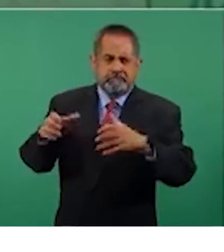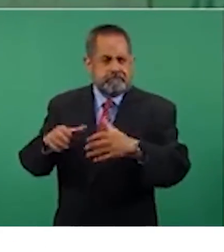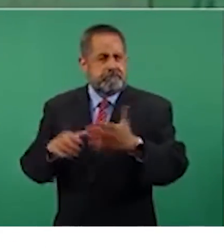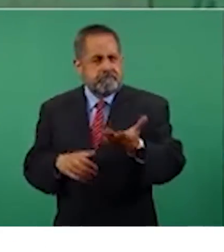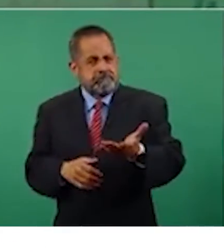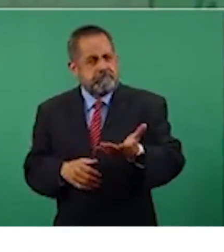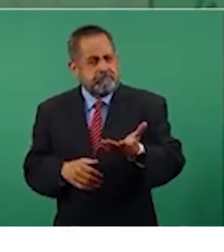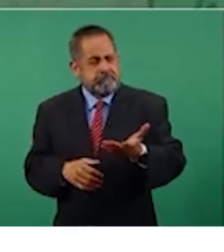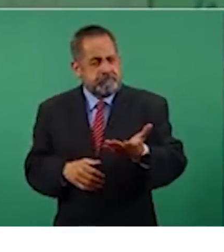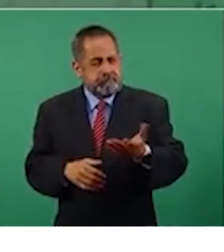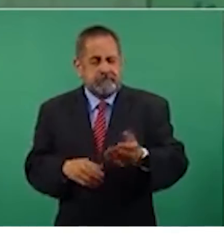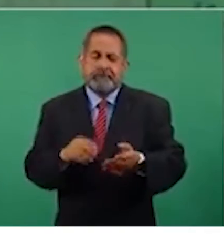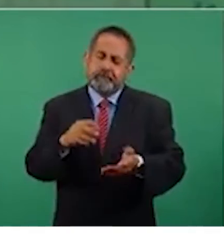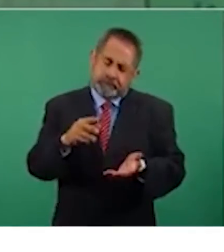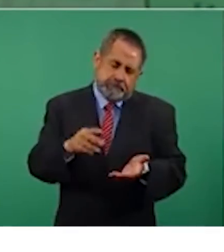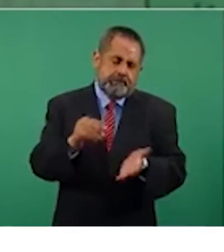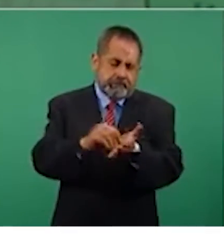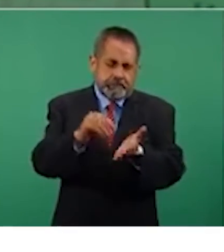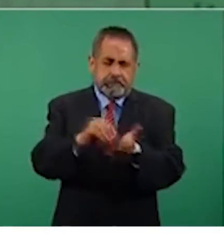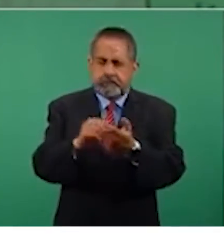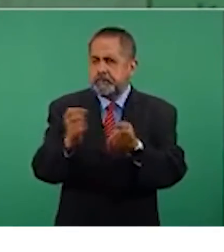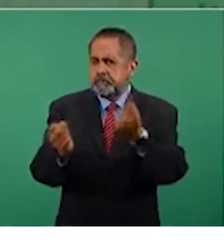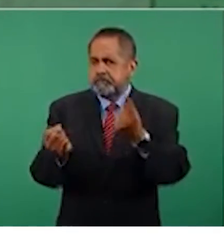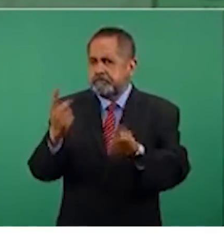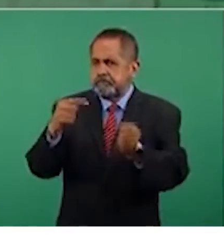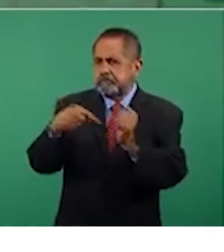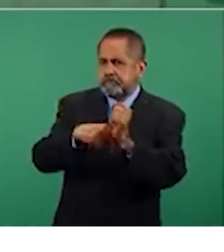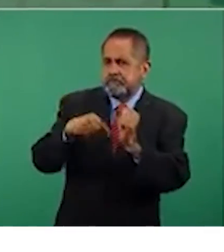deja de haber todavía, porque es un proceso,